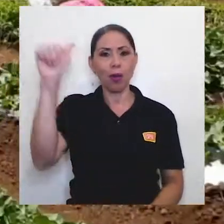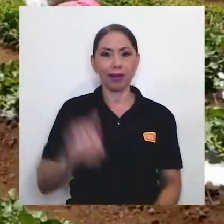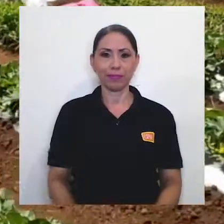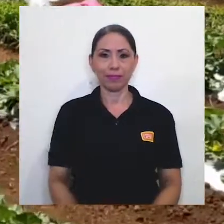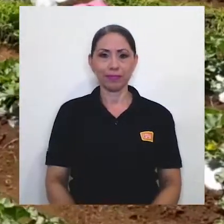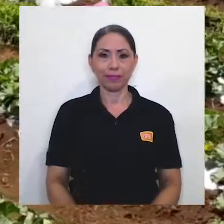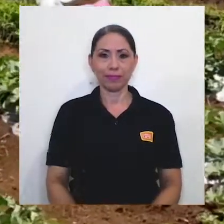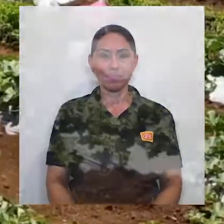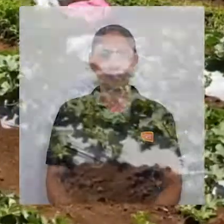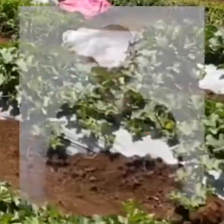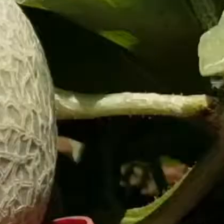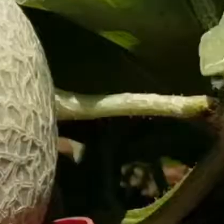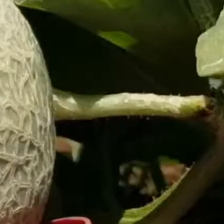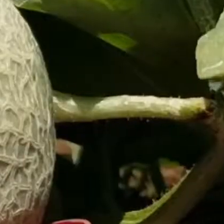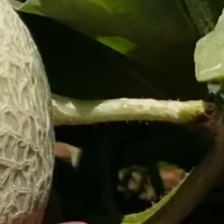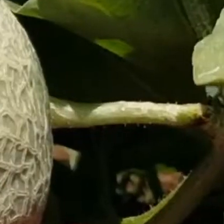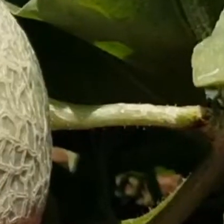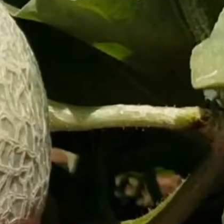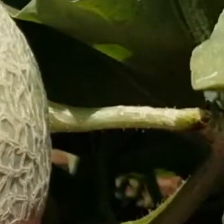Alajuela.